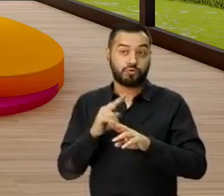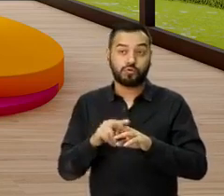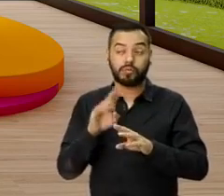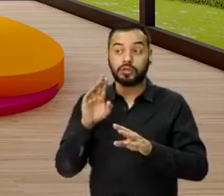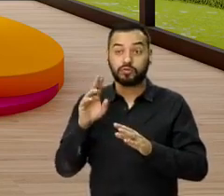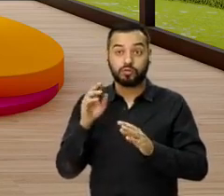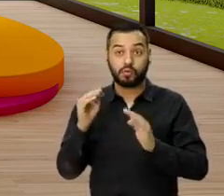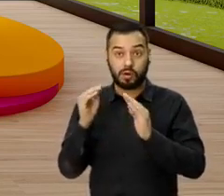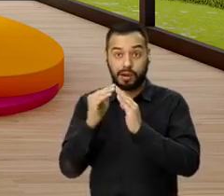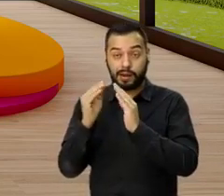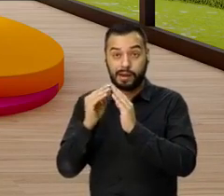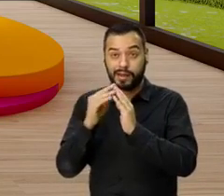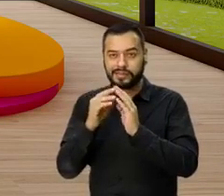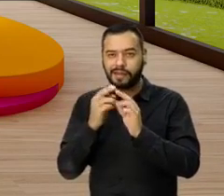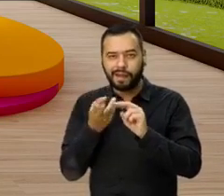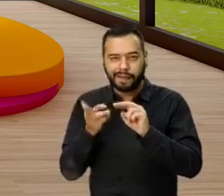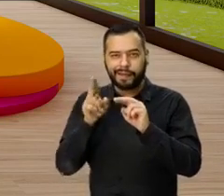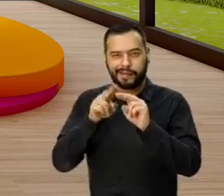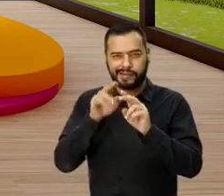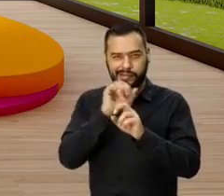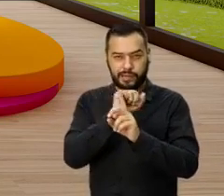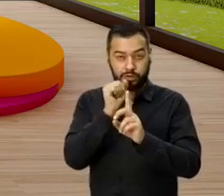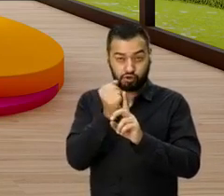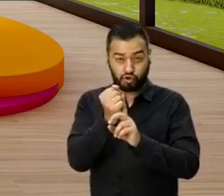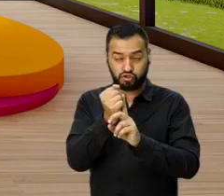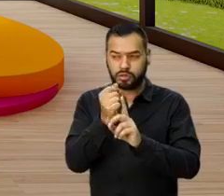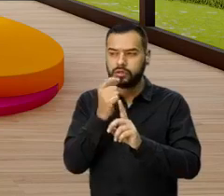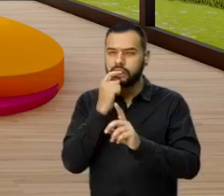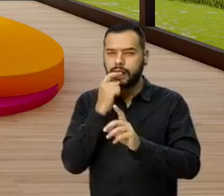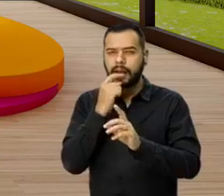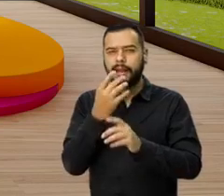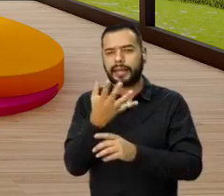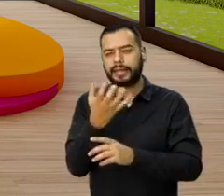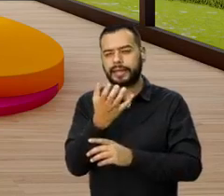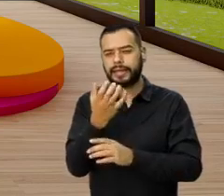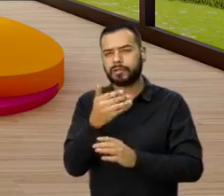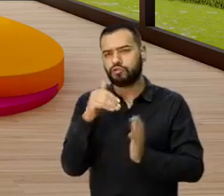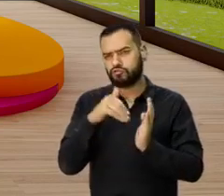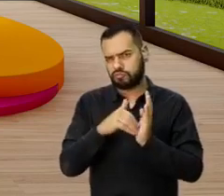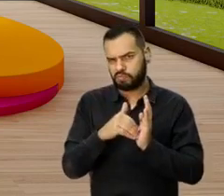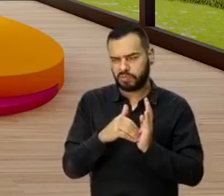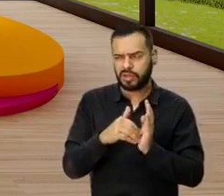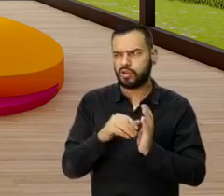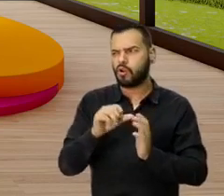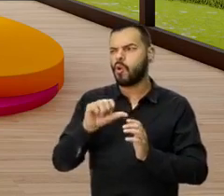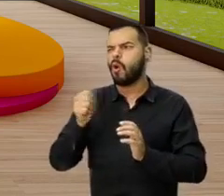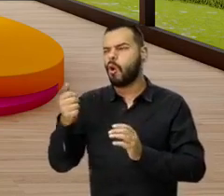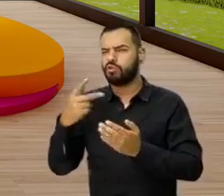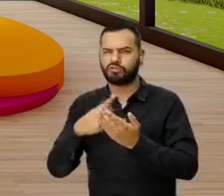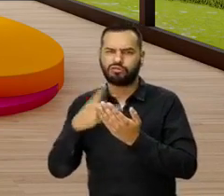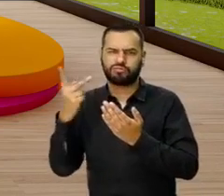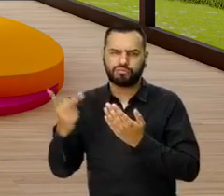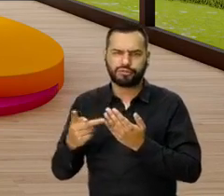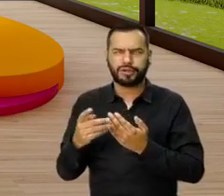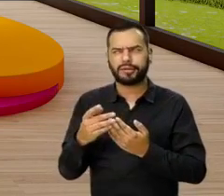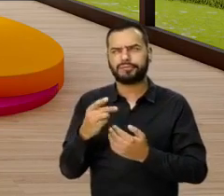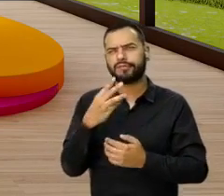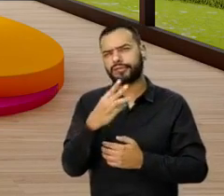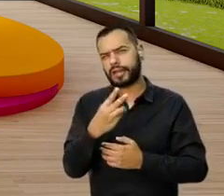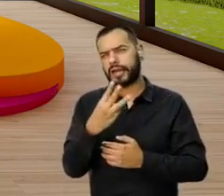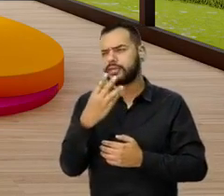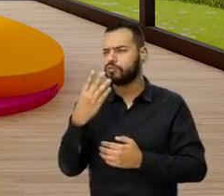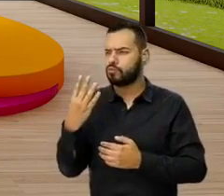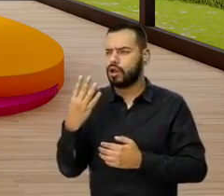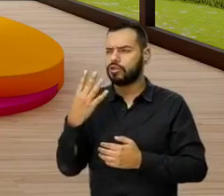en una vivienda de interés social parten algunos proyectos desde 500 mil pesos, hay en otros que van más o menos desde 3,